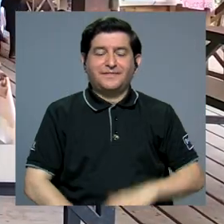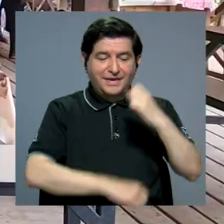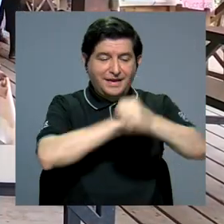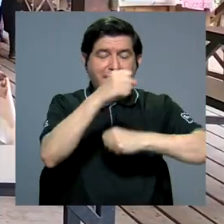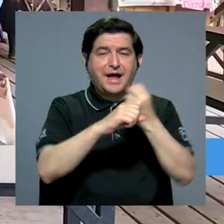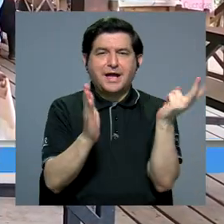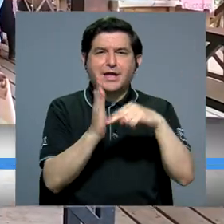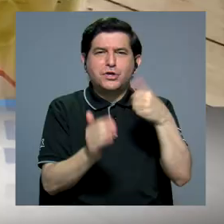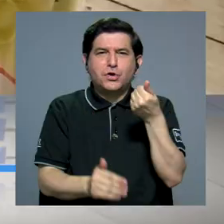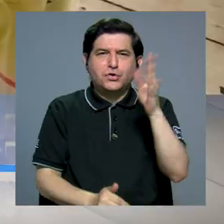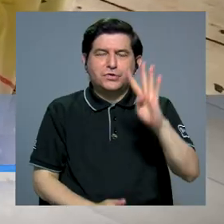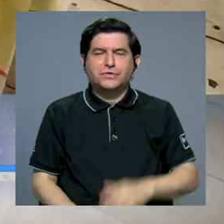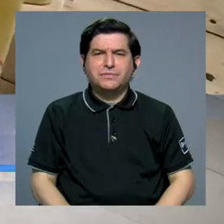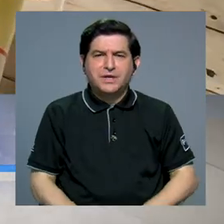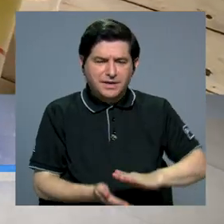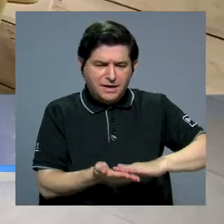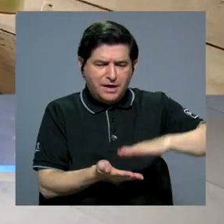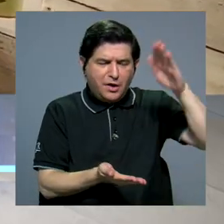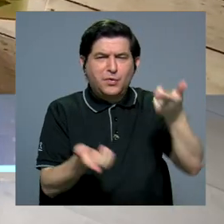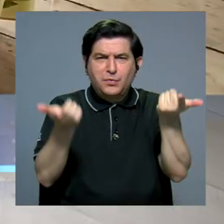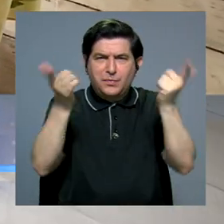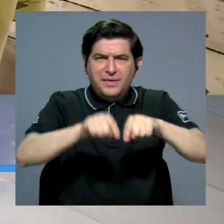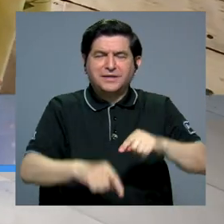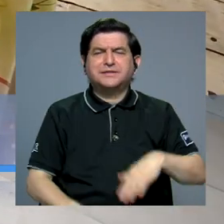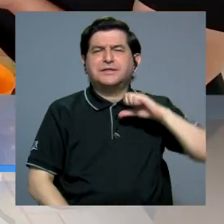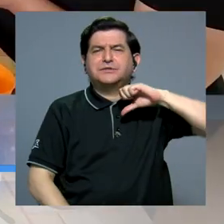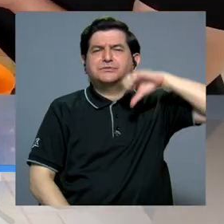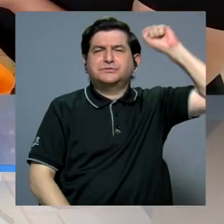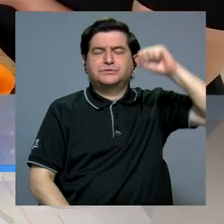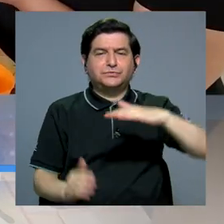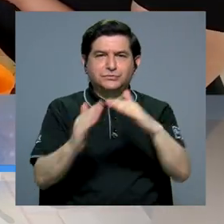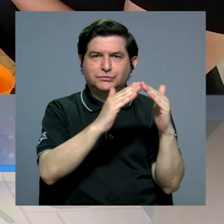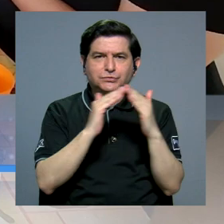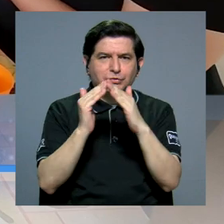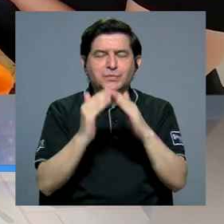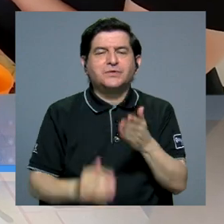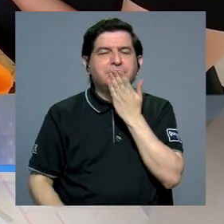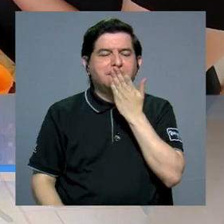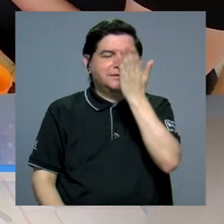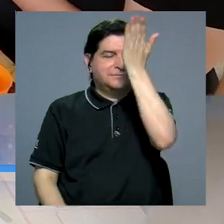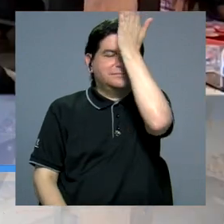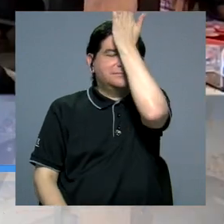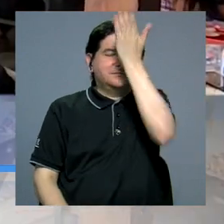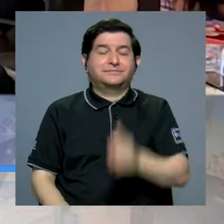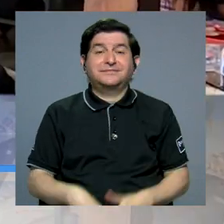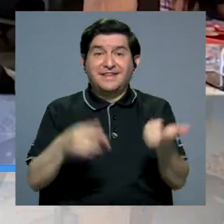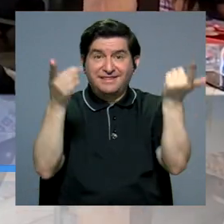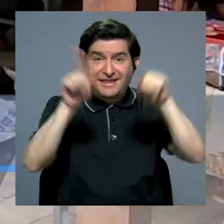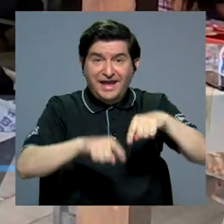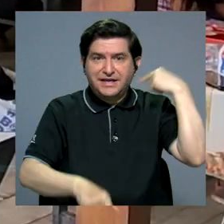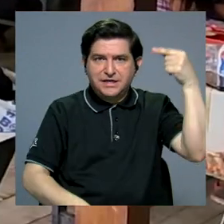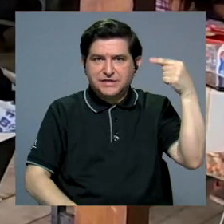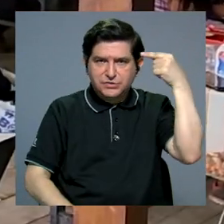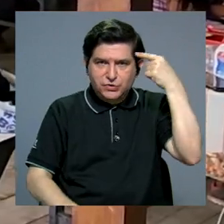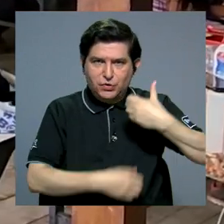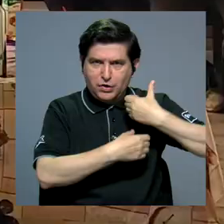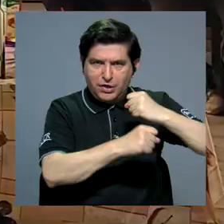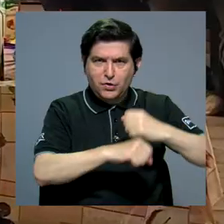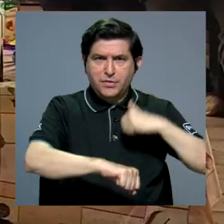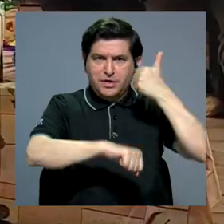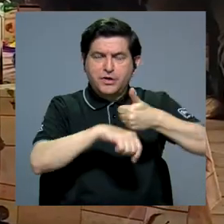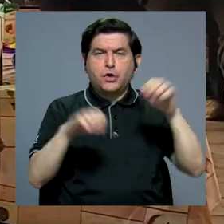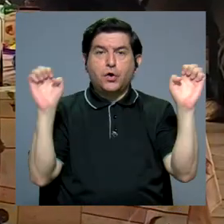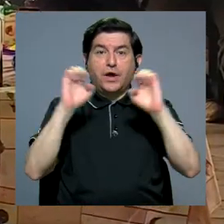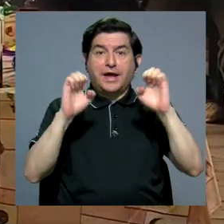En el año 2014 hubo un repunte de casos de suicidio en la comunidad de Talamanca. De hecho, el gobierno